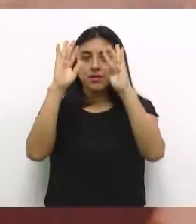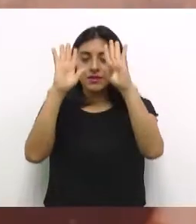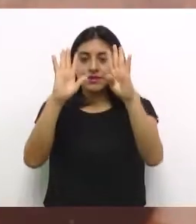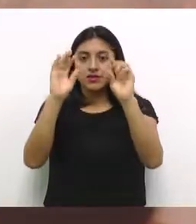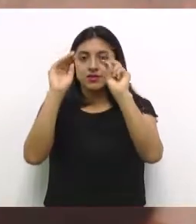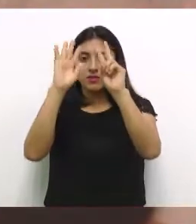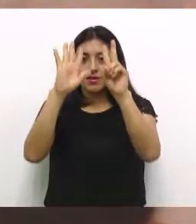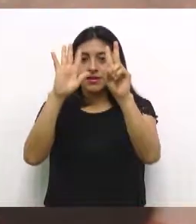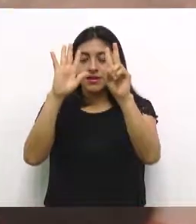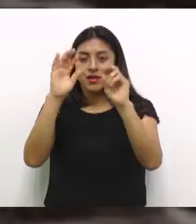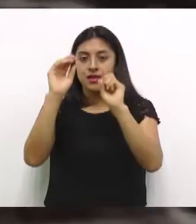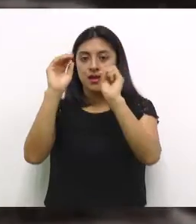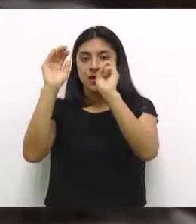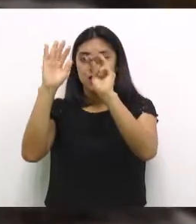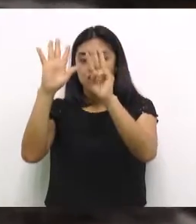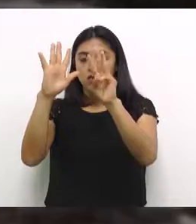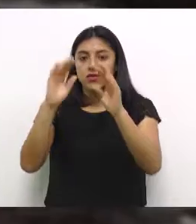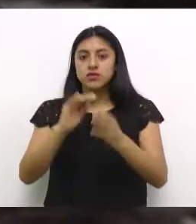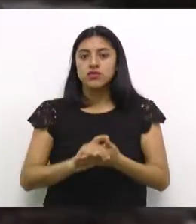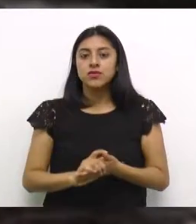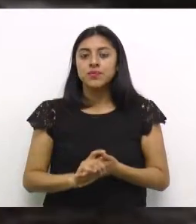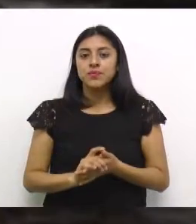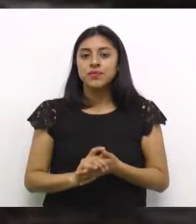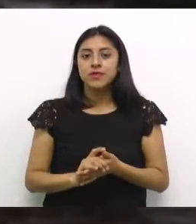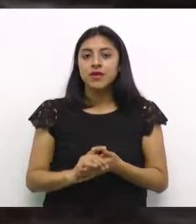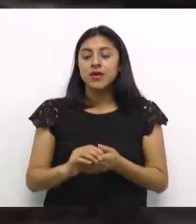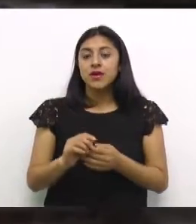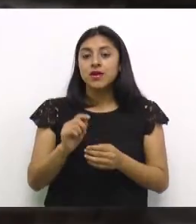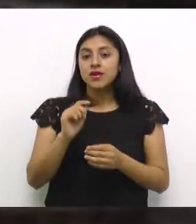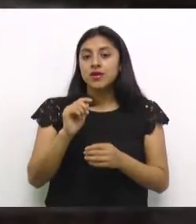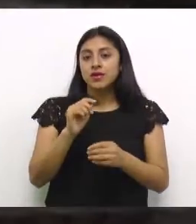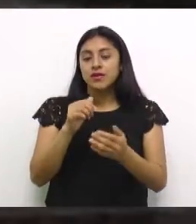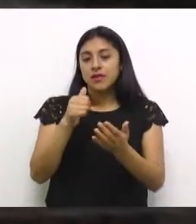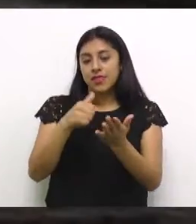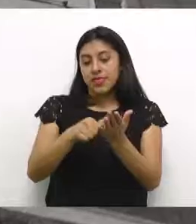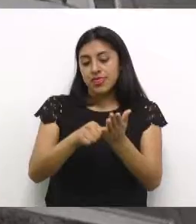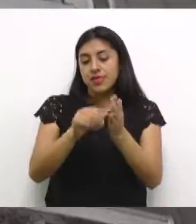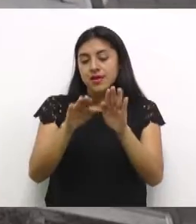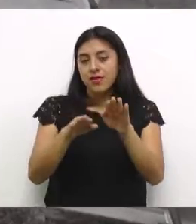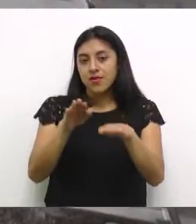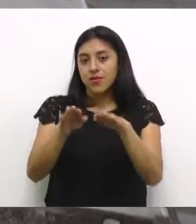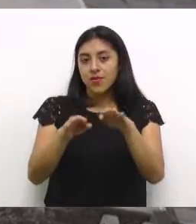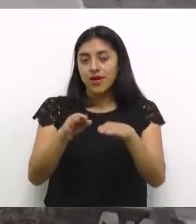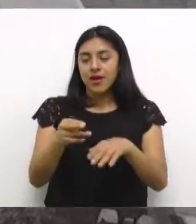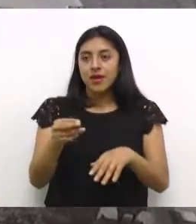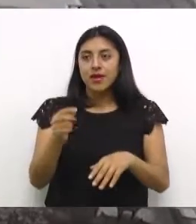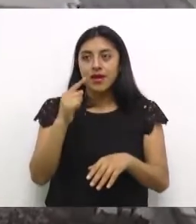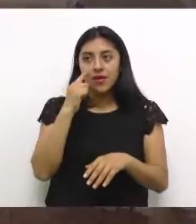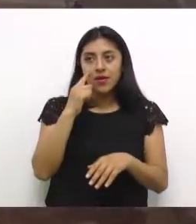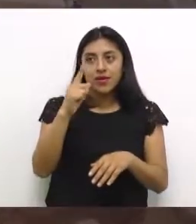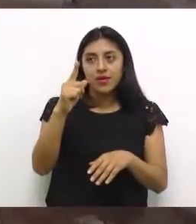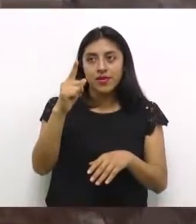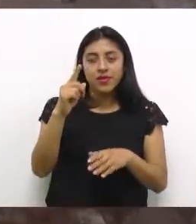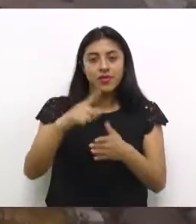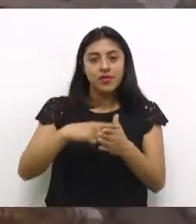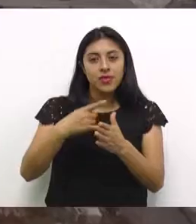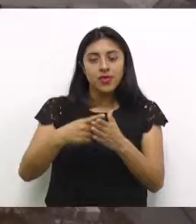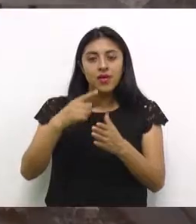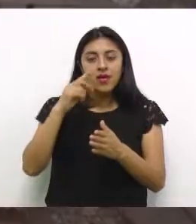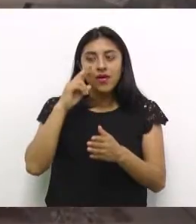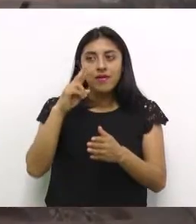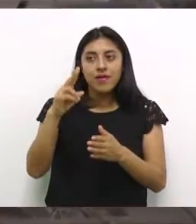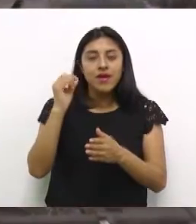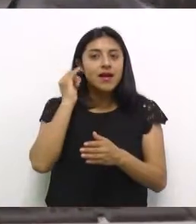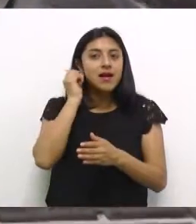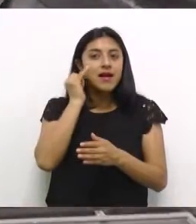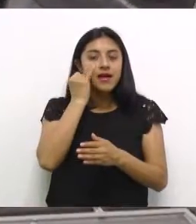pasado. Sin embargo, su legado quedará a lo largo de la historia del país, y seguramente cada vez que usted esté cerca de estas